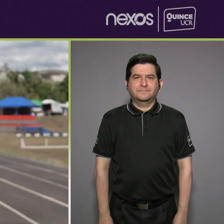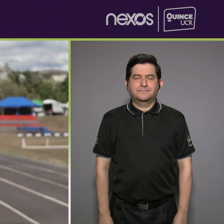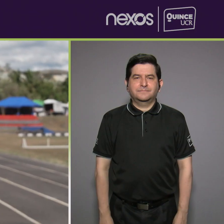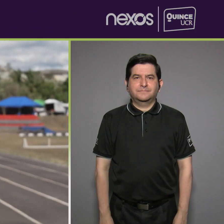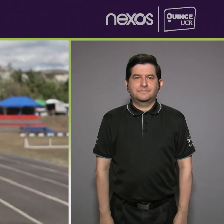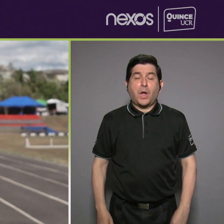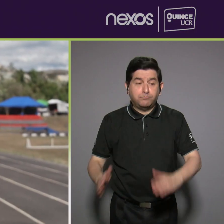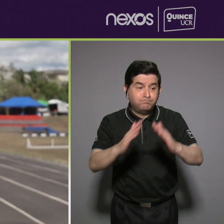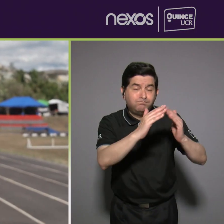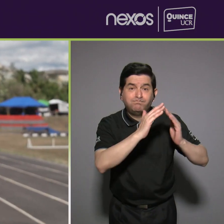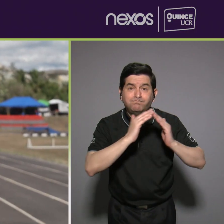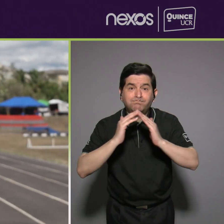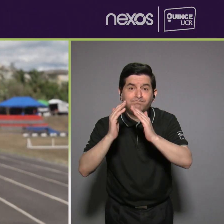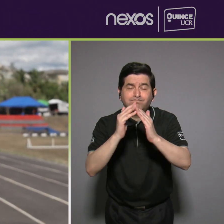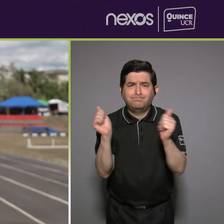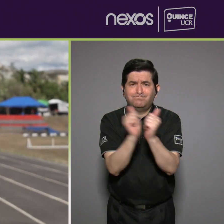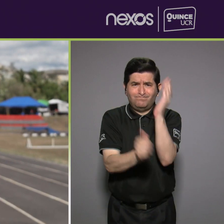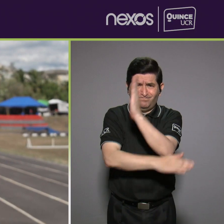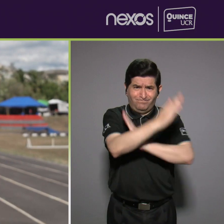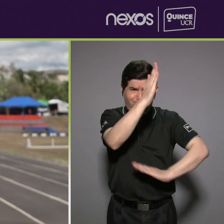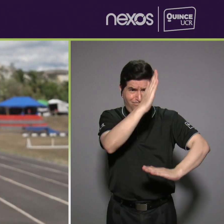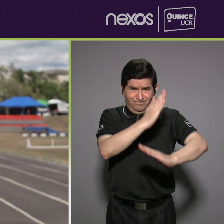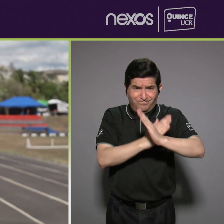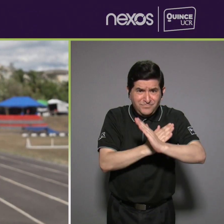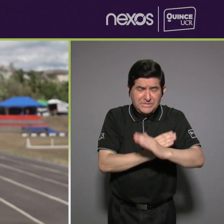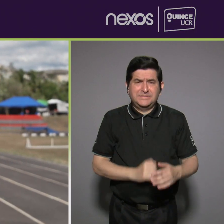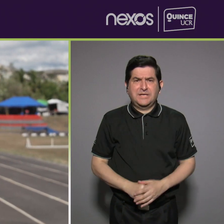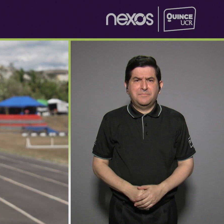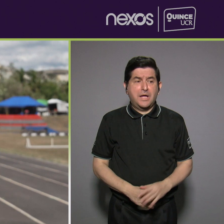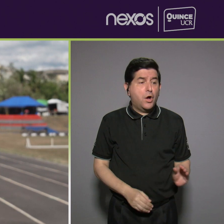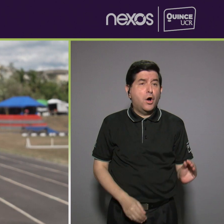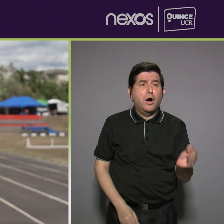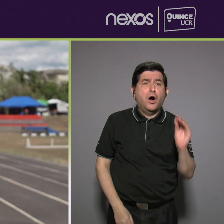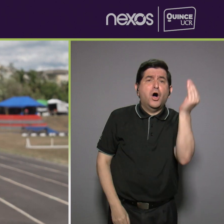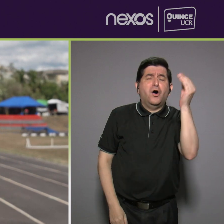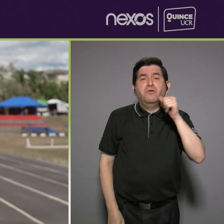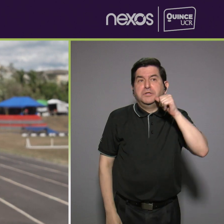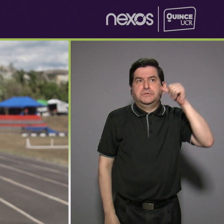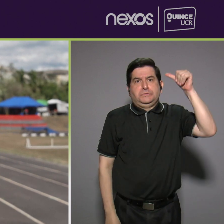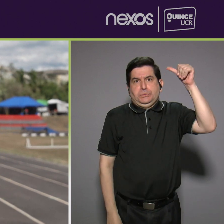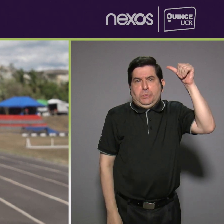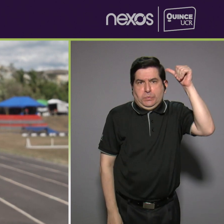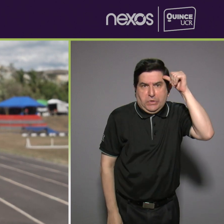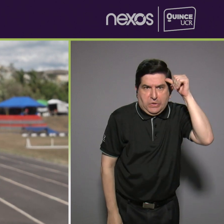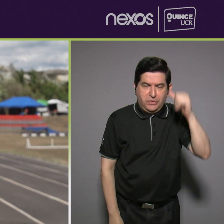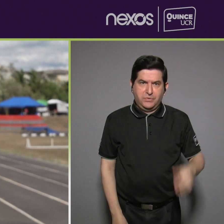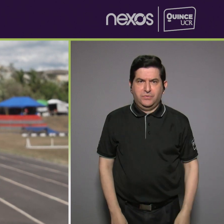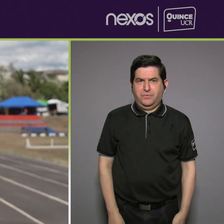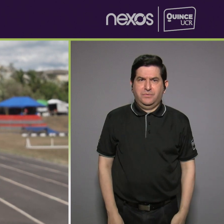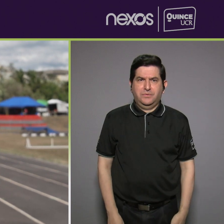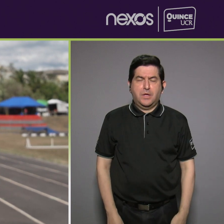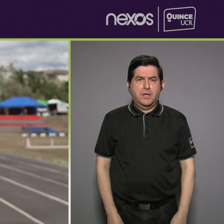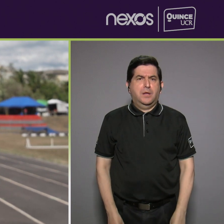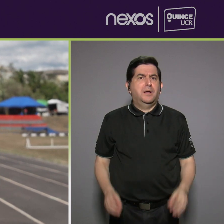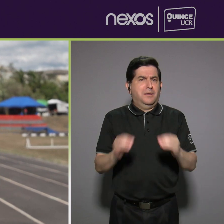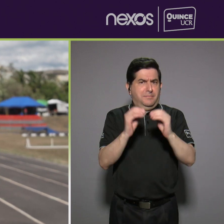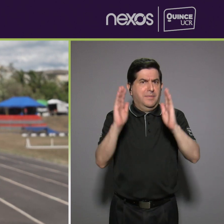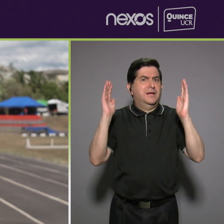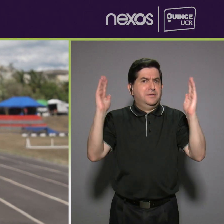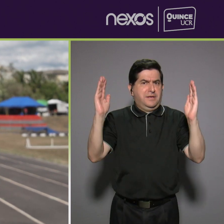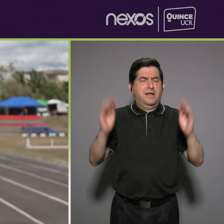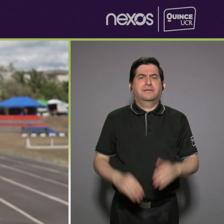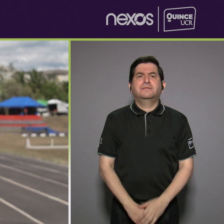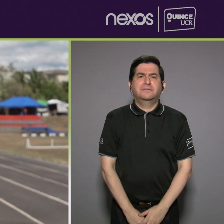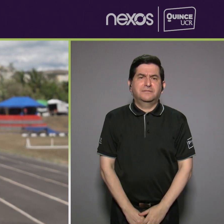La población con discapacidad, juvenil, adulta, es mucho más grande. Estamos